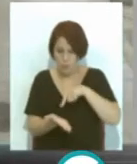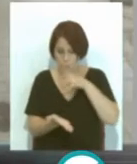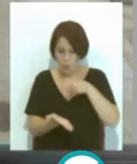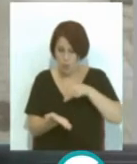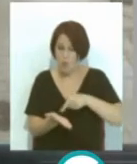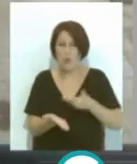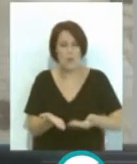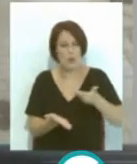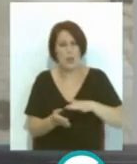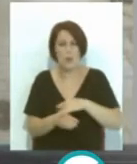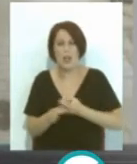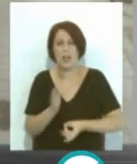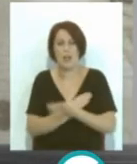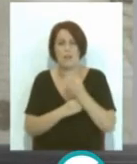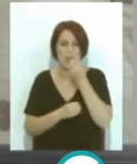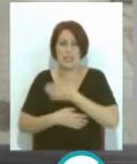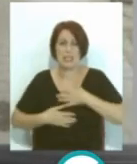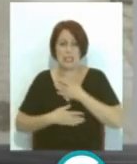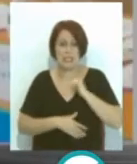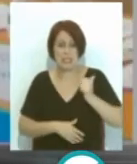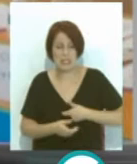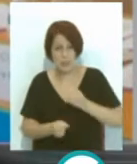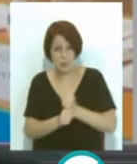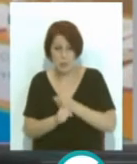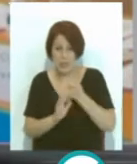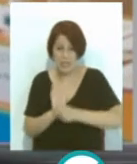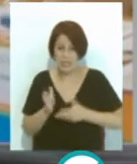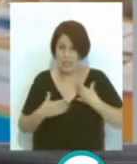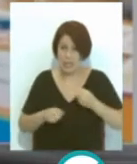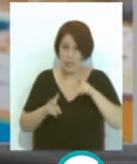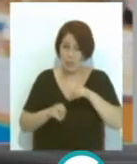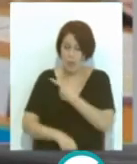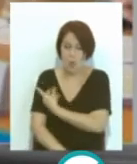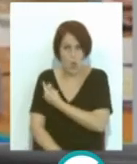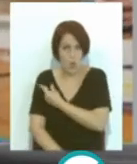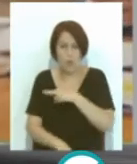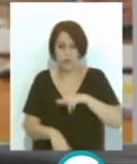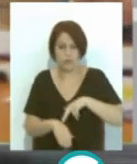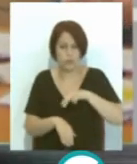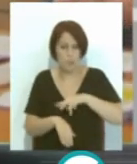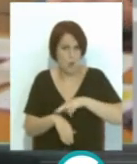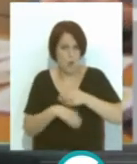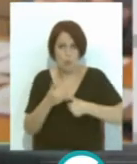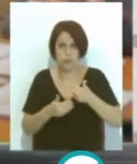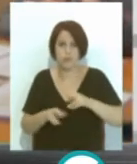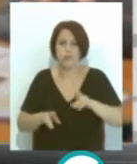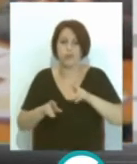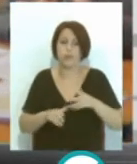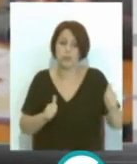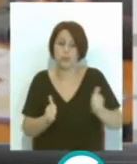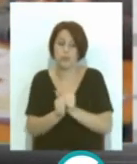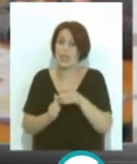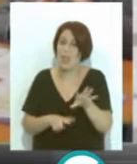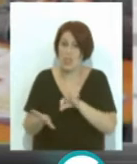generar bienestar riqueza y empleo Las medidas sanitarias con la vacunación a un ritmo esperanzador se deben acompañar por